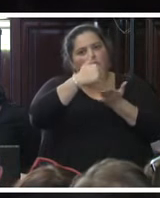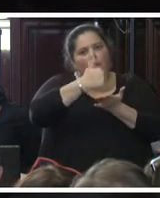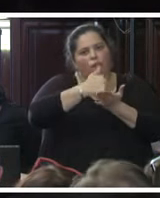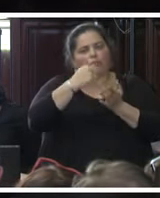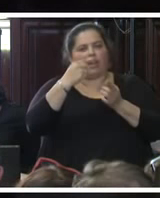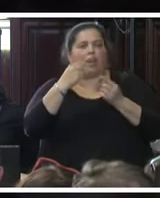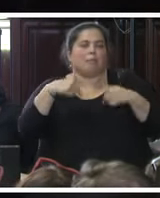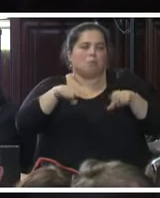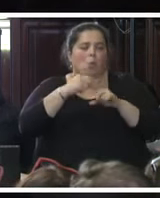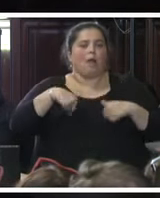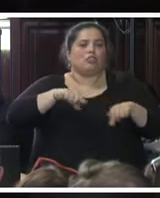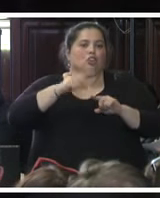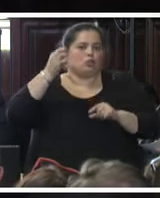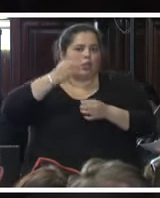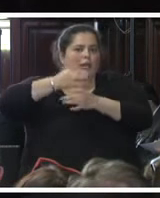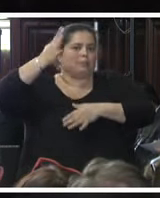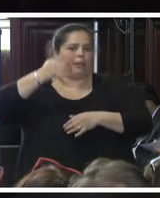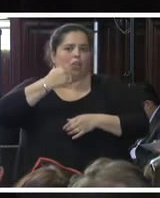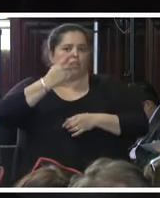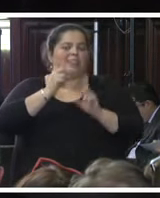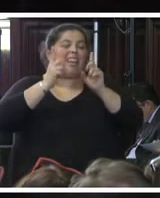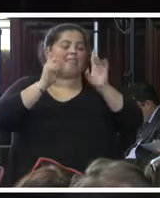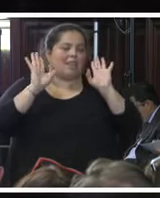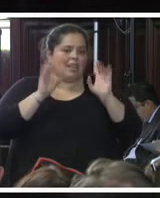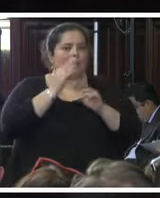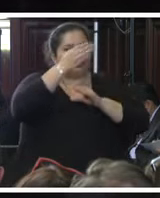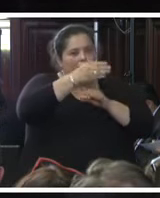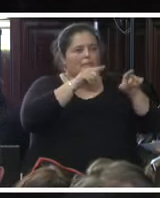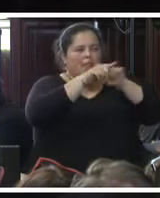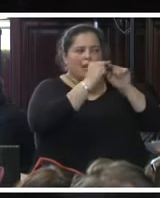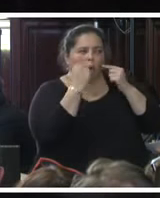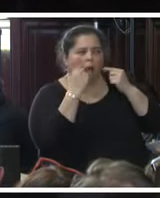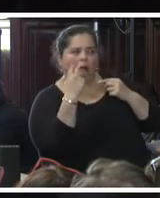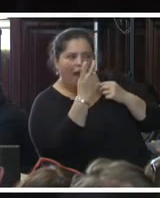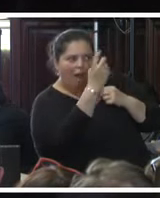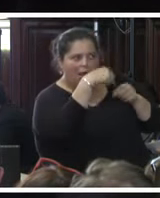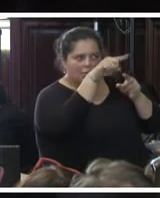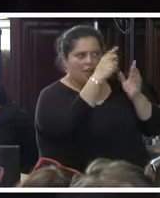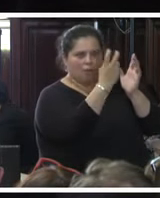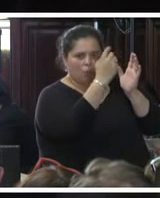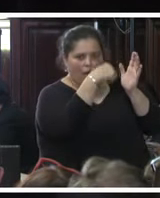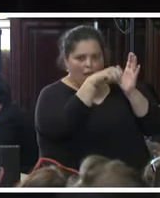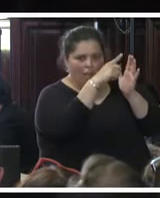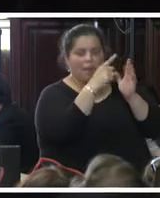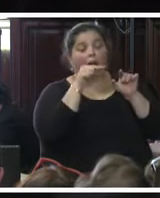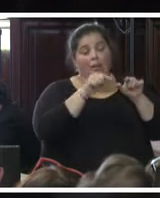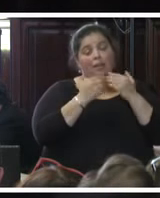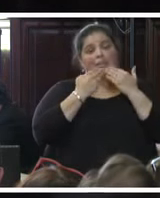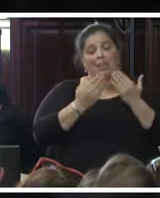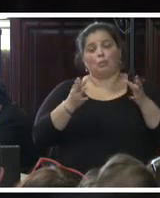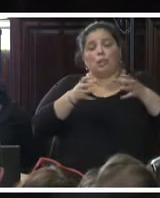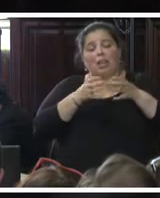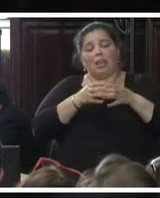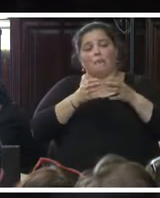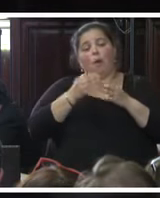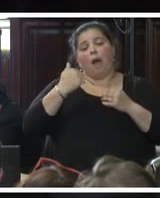expertos, ameritarían ir a una revisión directa. Aquí agradeceríamos mucho que el equipo argentino, Antropología Forense, que les